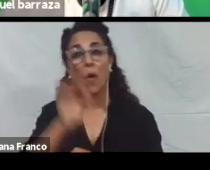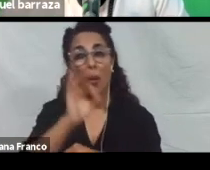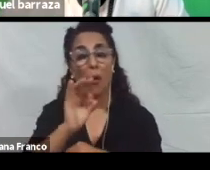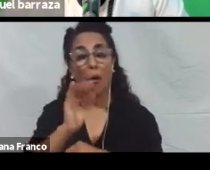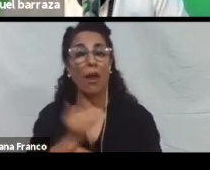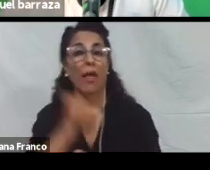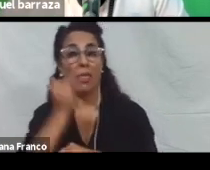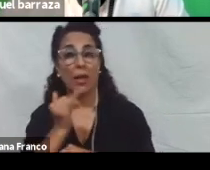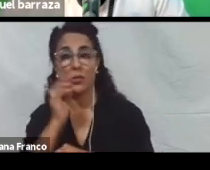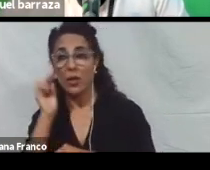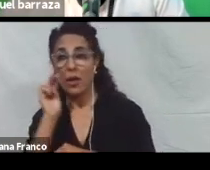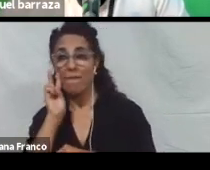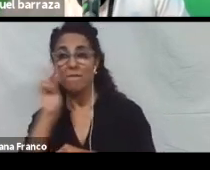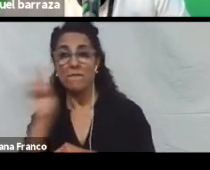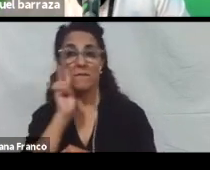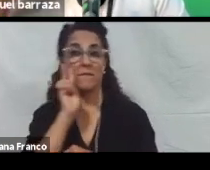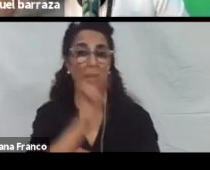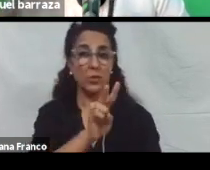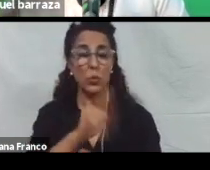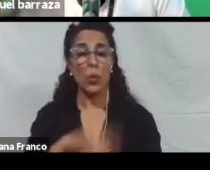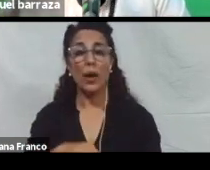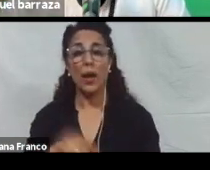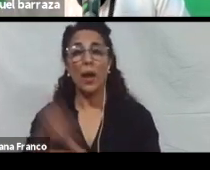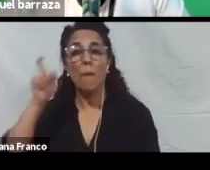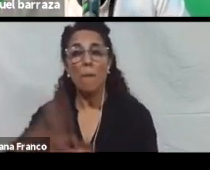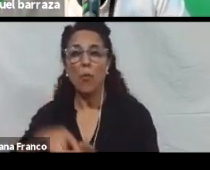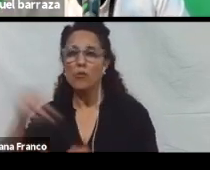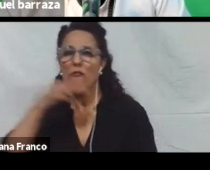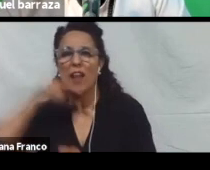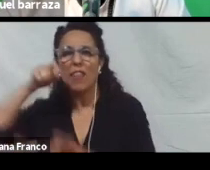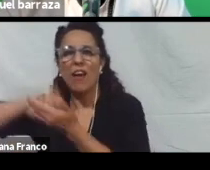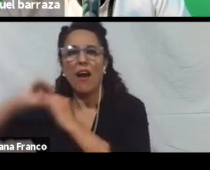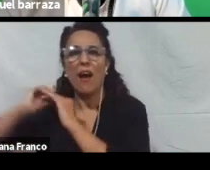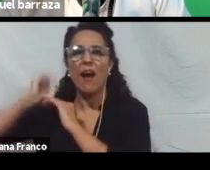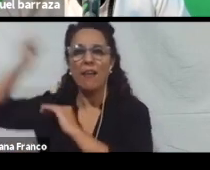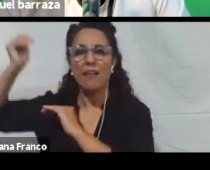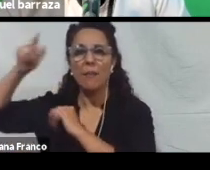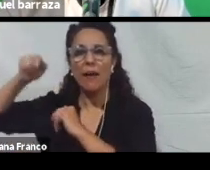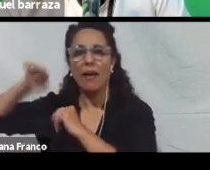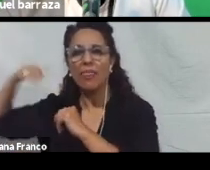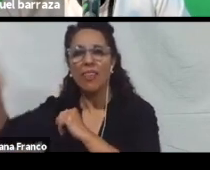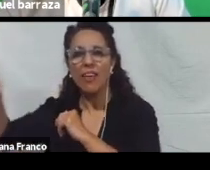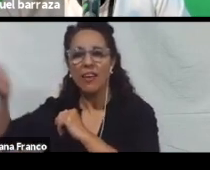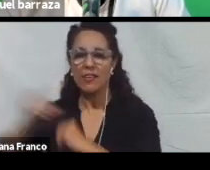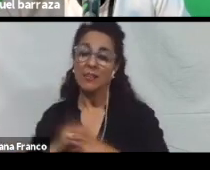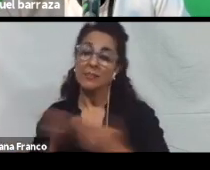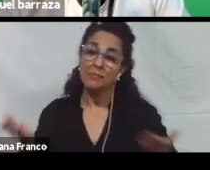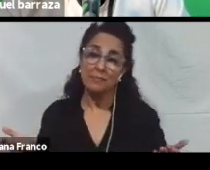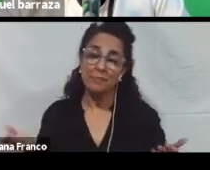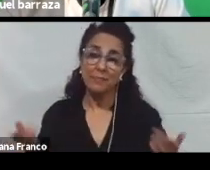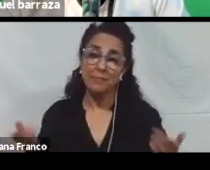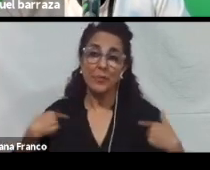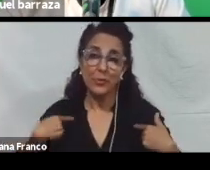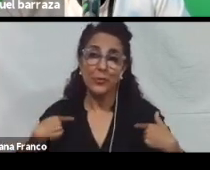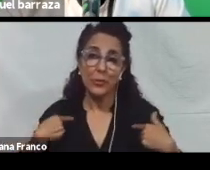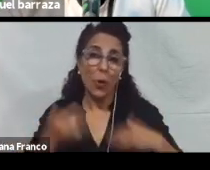visuales. Por ejemplo. Pulsen el botón verde. Que tiene arriba. A derecha. Bien. Yo utilizo una pantalla. Que justo el verde